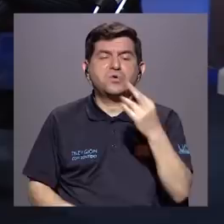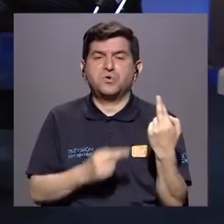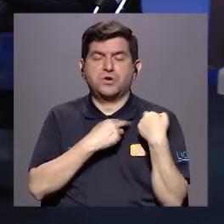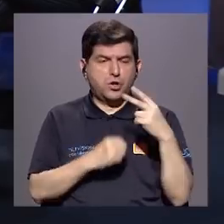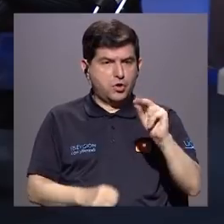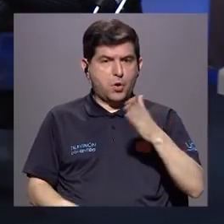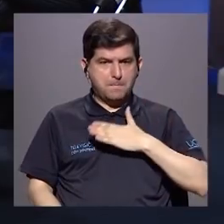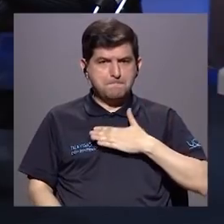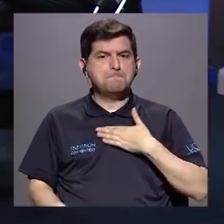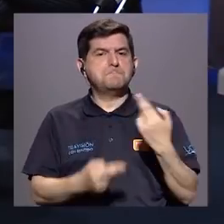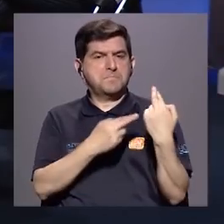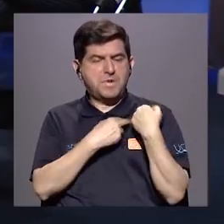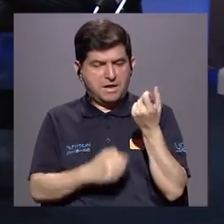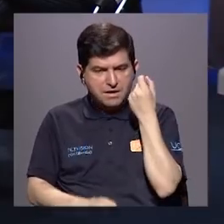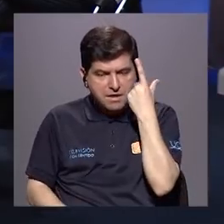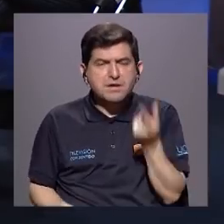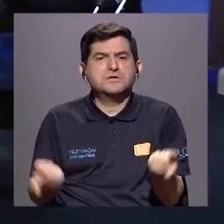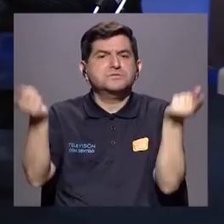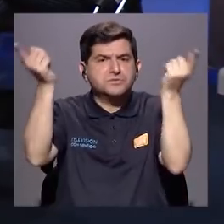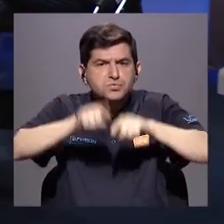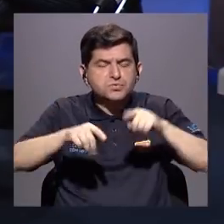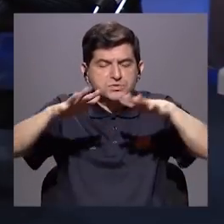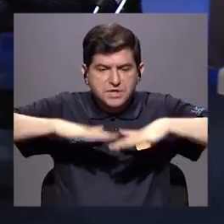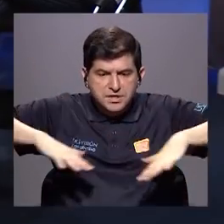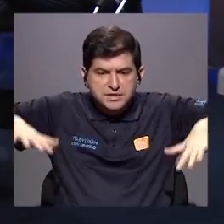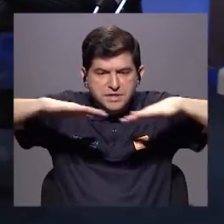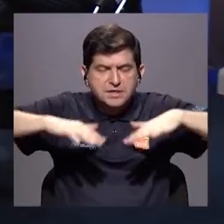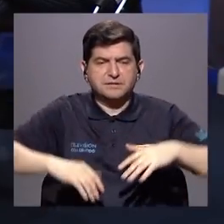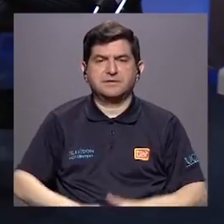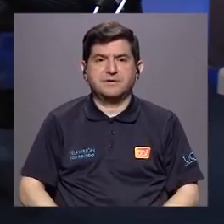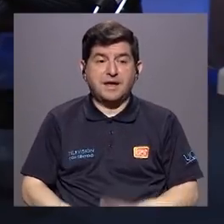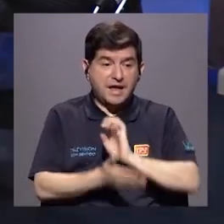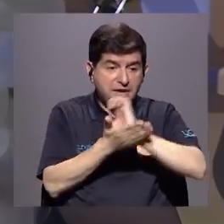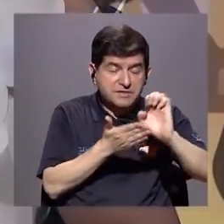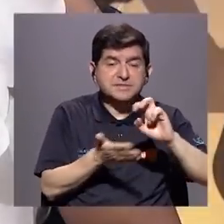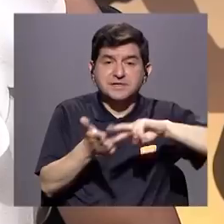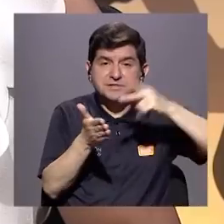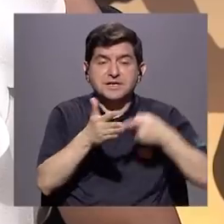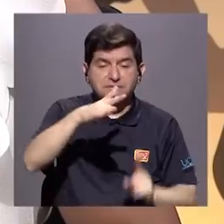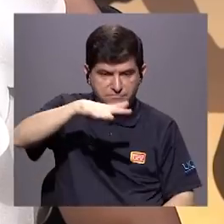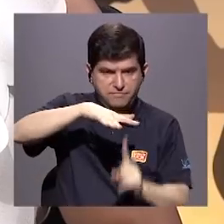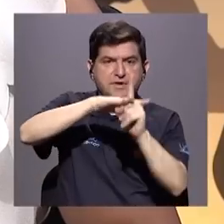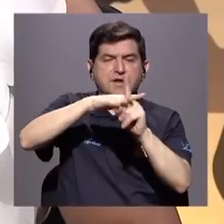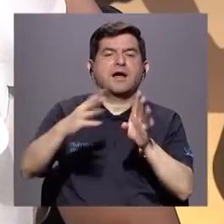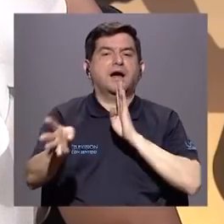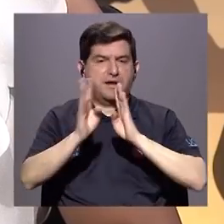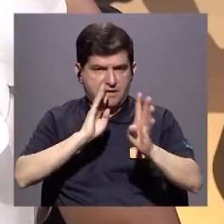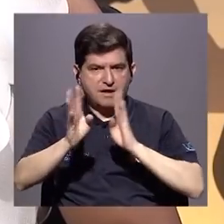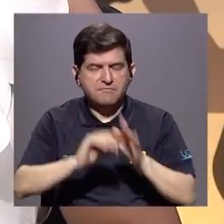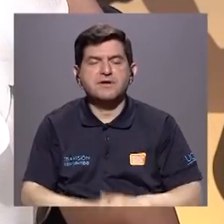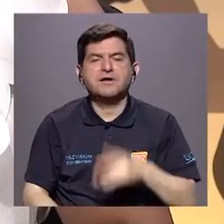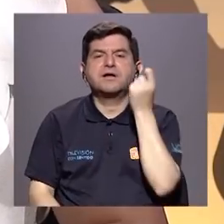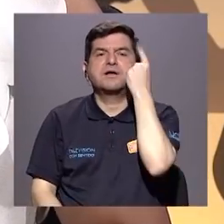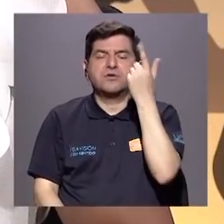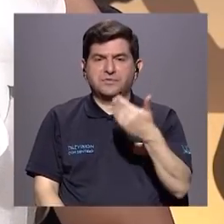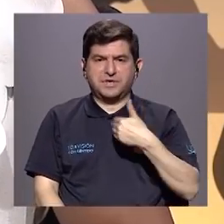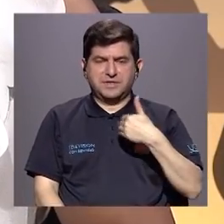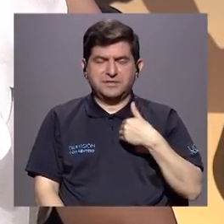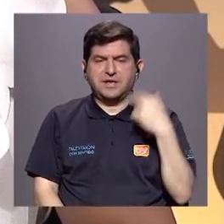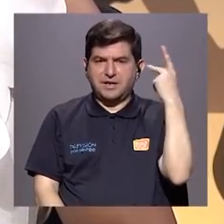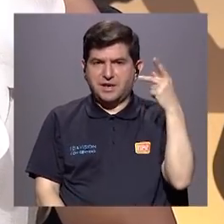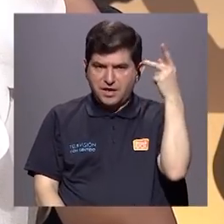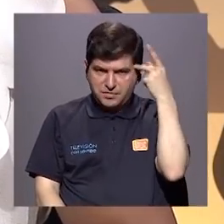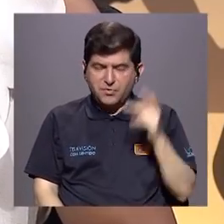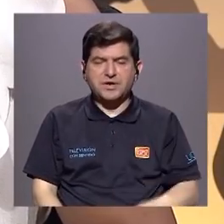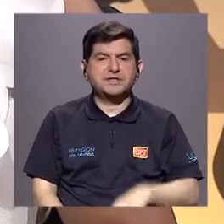estoy ahí. Es mi responsabilidad entender lo que sucede en esa dinámica. La prevención pasa por visibilizarlo, por hablarlo, por entender que tenemos